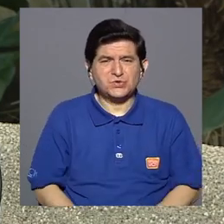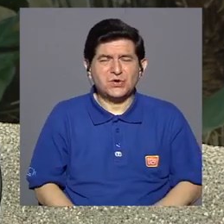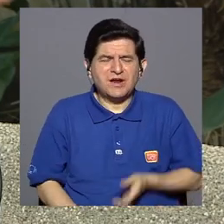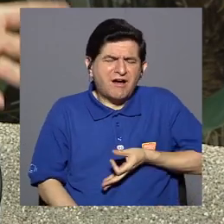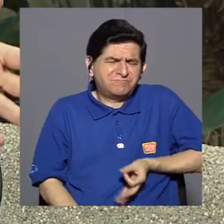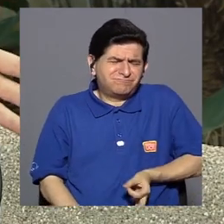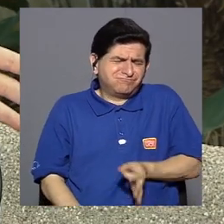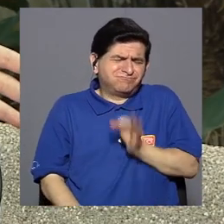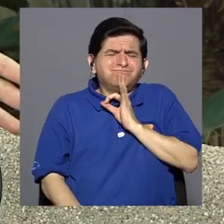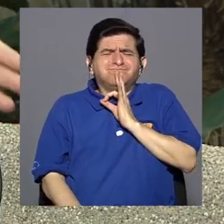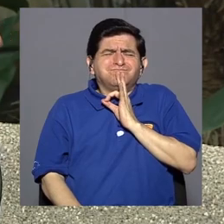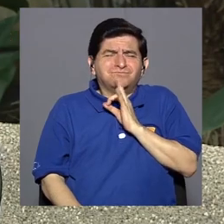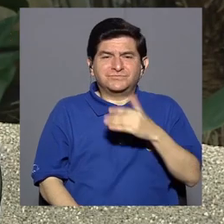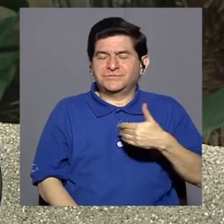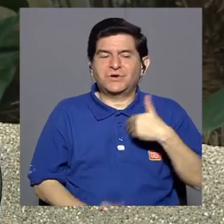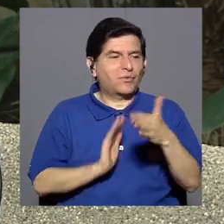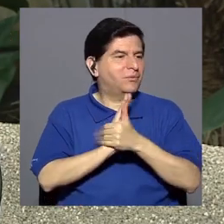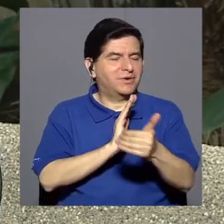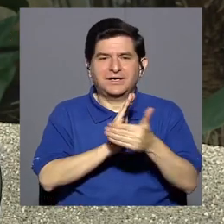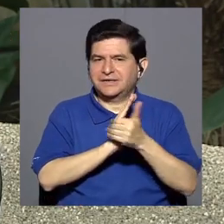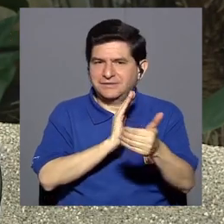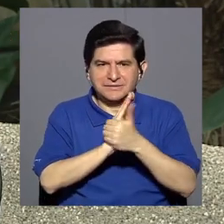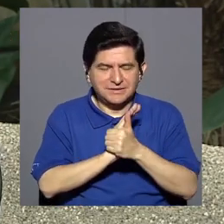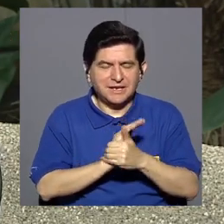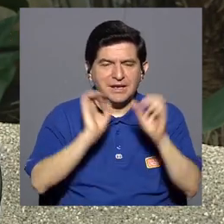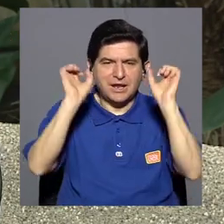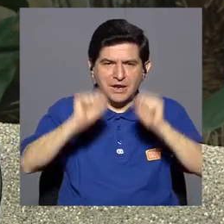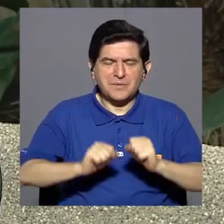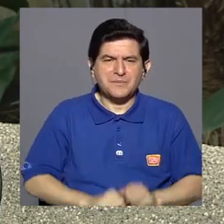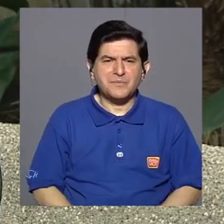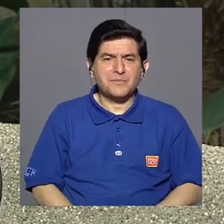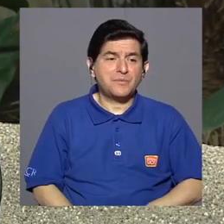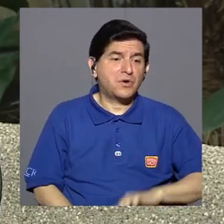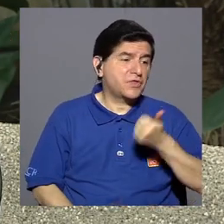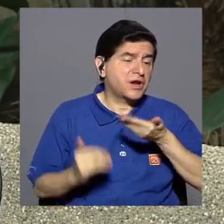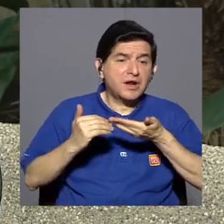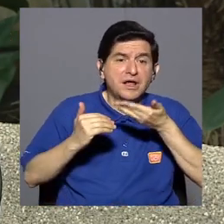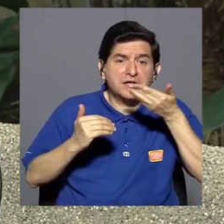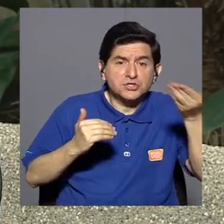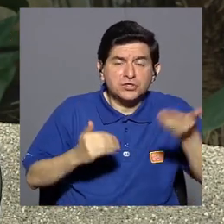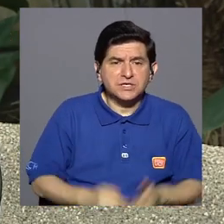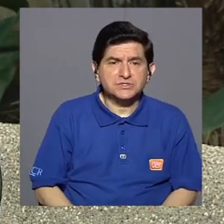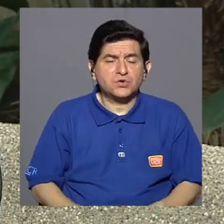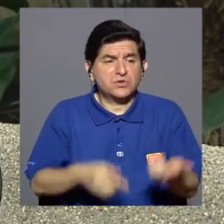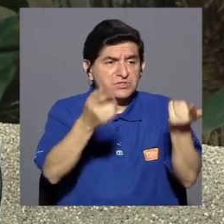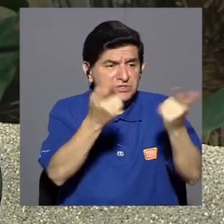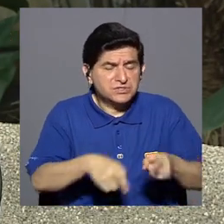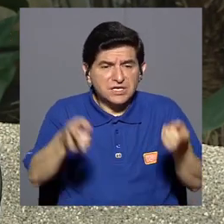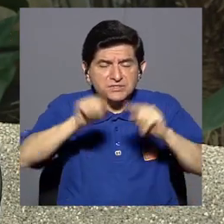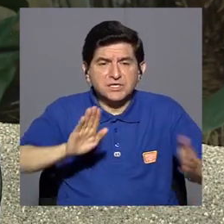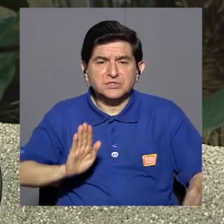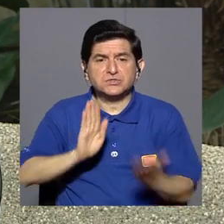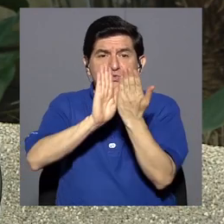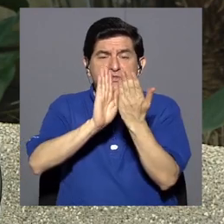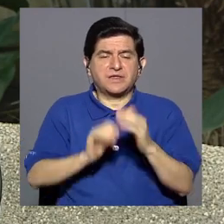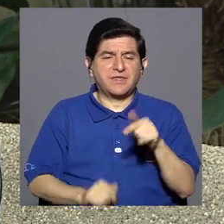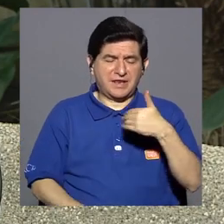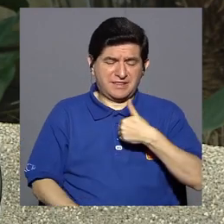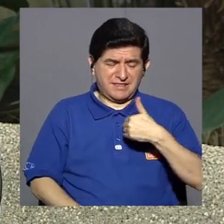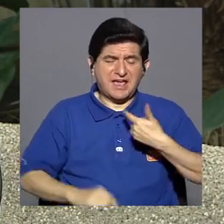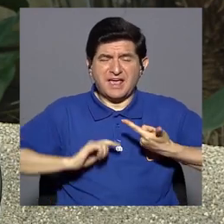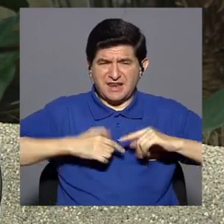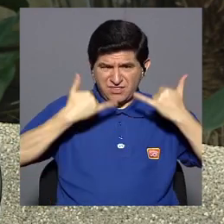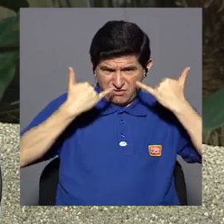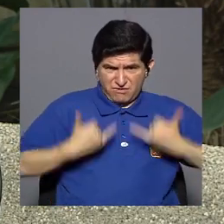muy frustrado y no tenga capacidad para contener el resto de cosas que van a ir pasando porque está